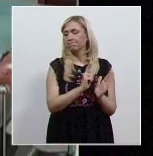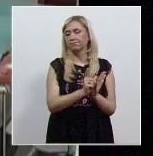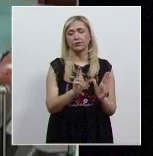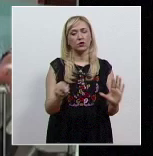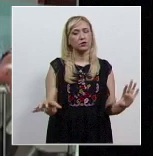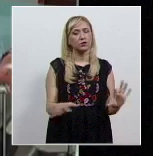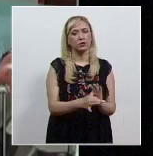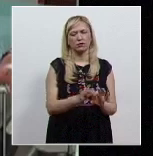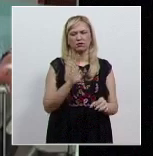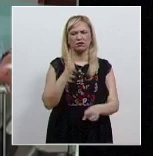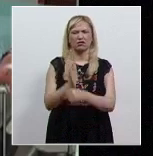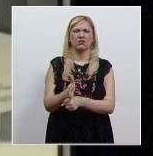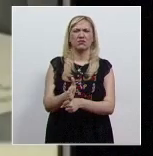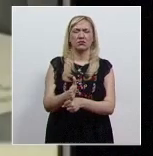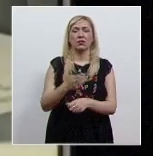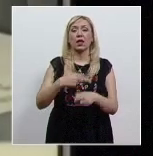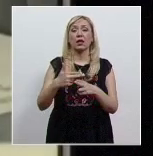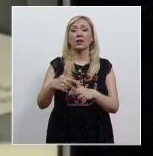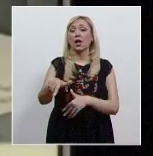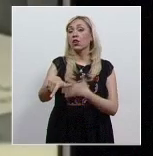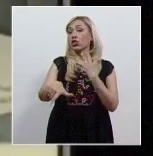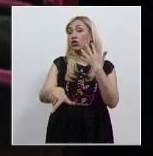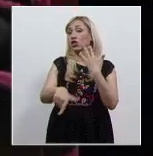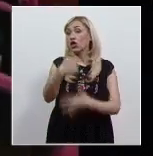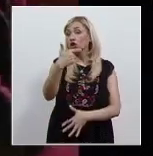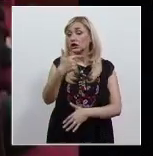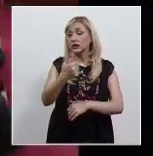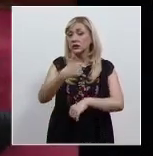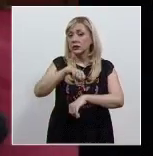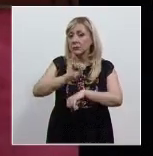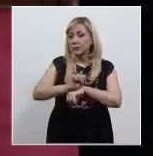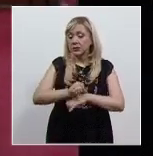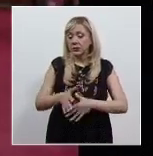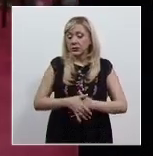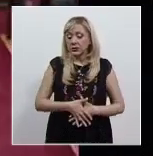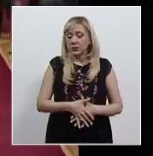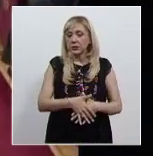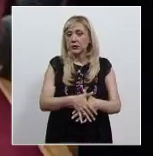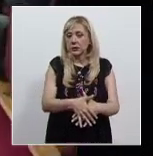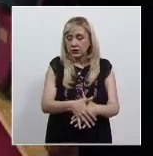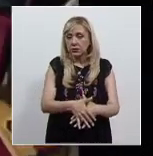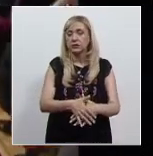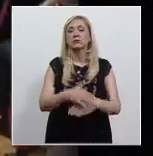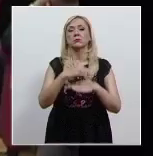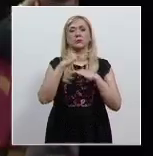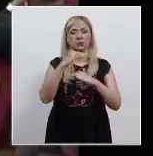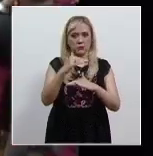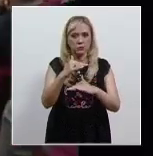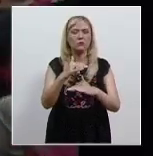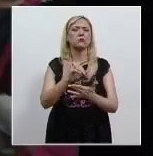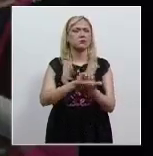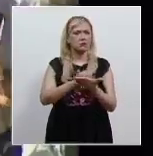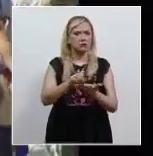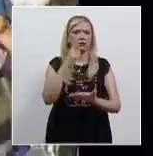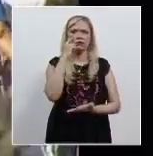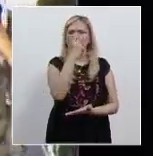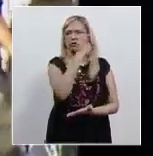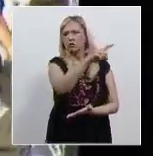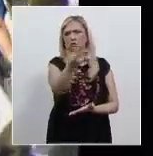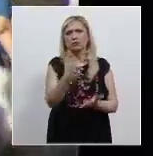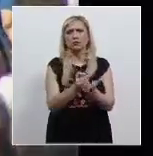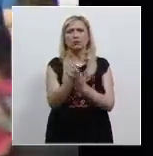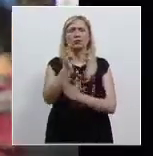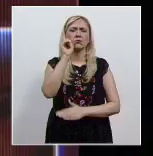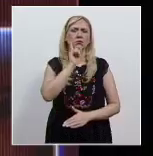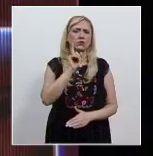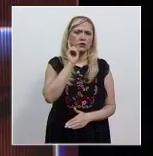México hasta las 12 semanas de gestación. Sentencia que ha sido punta de lanza para garantizar el derecho a decidir de las mujeres